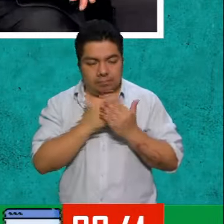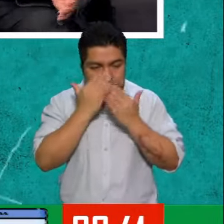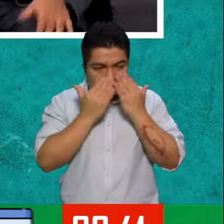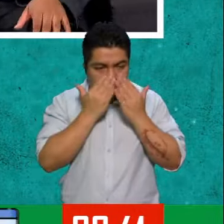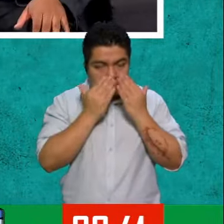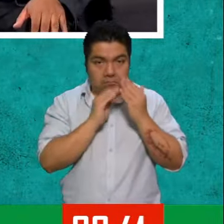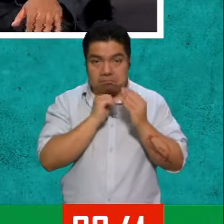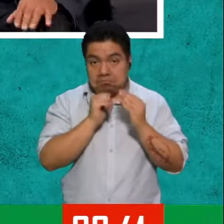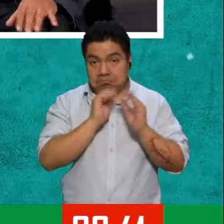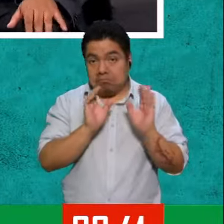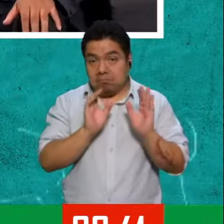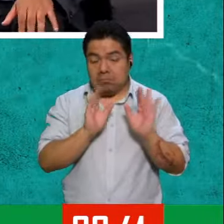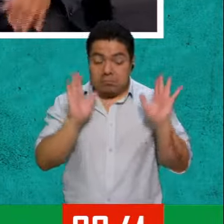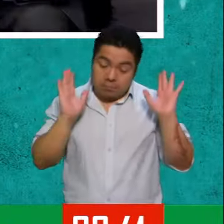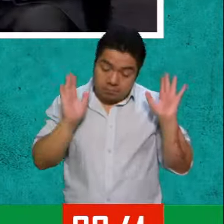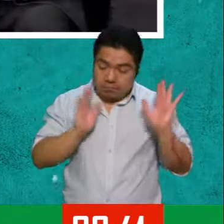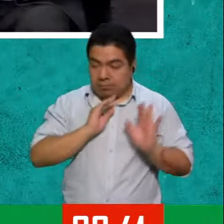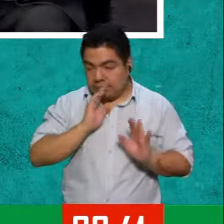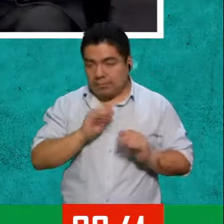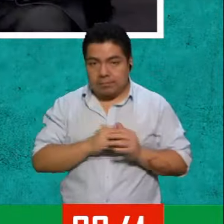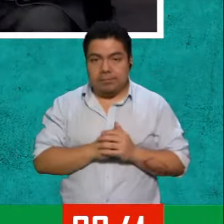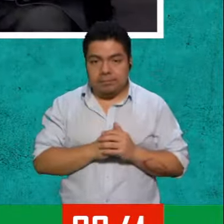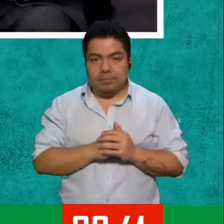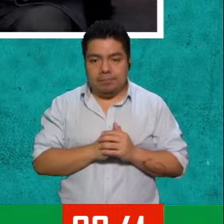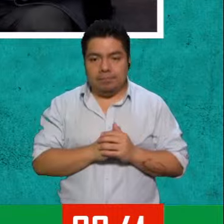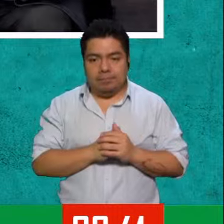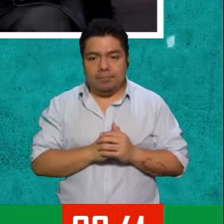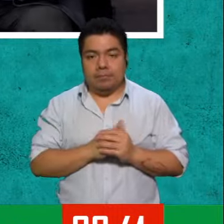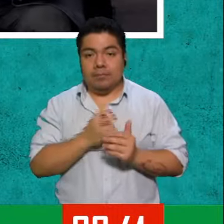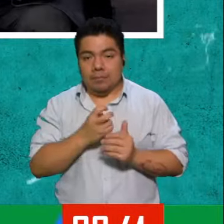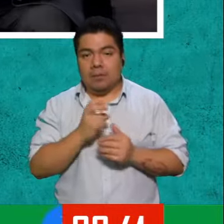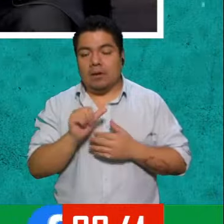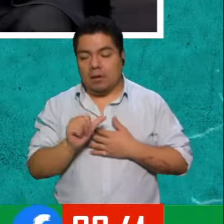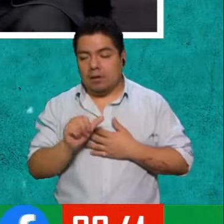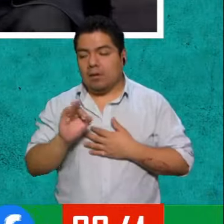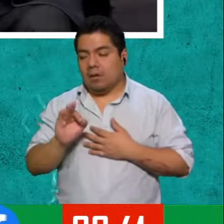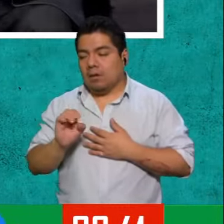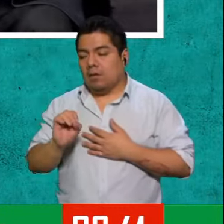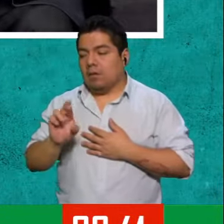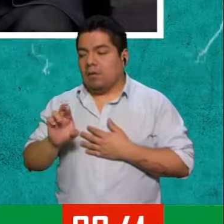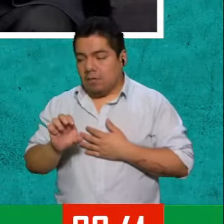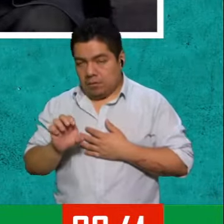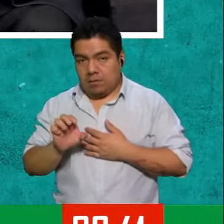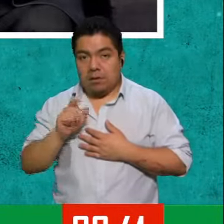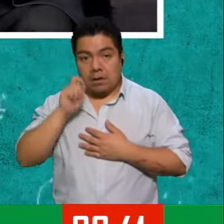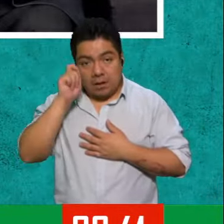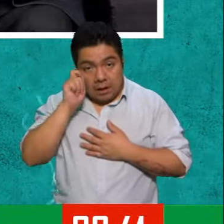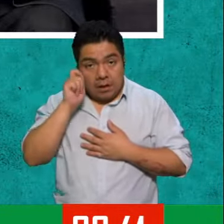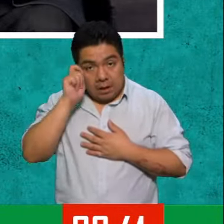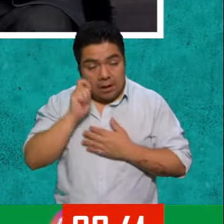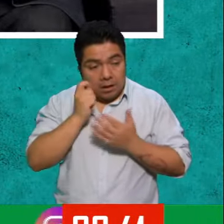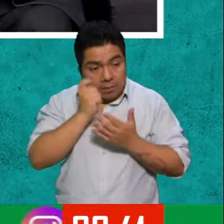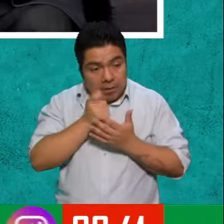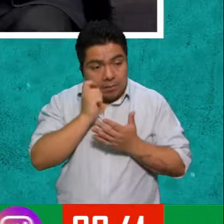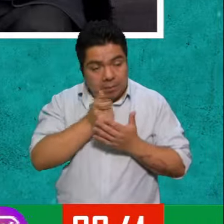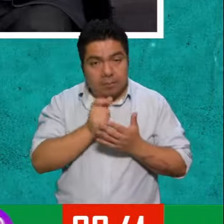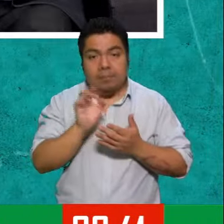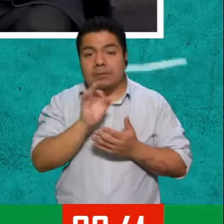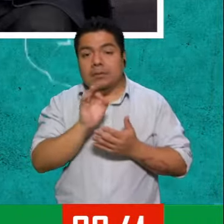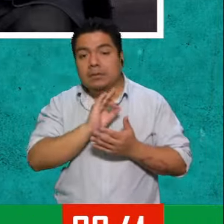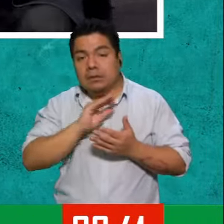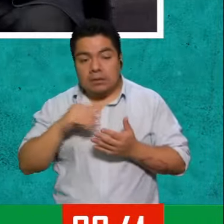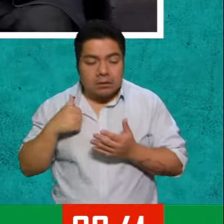si no estudia... Pues con permiso. Exacto. Sí, ahí entonces... eso es el afore. Exacto, se entrega vía pensión y el remanente que pudiese